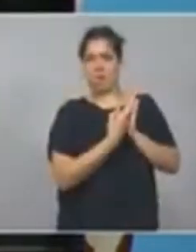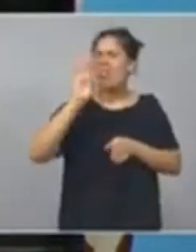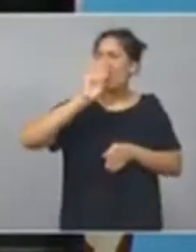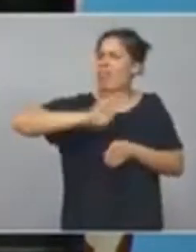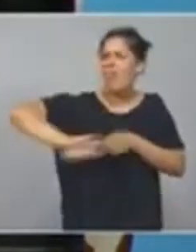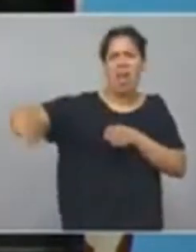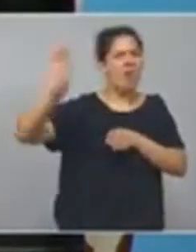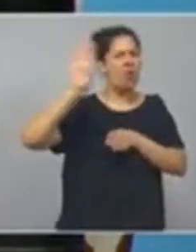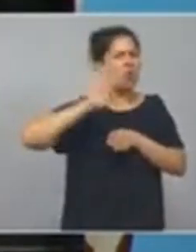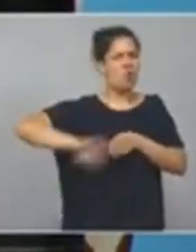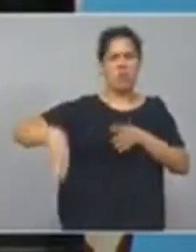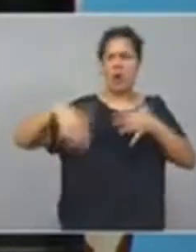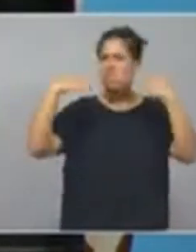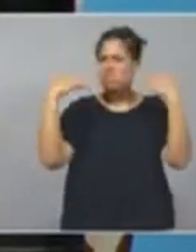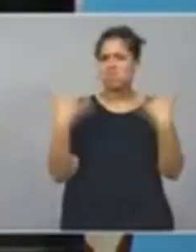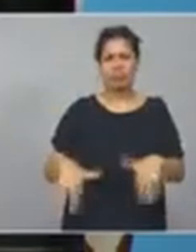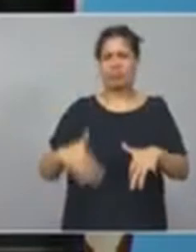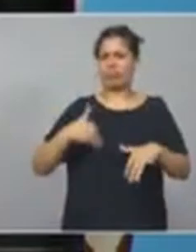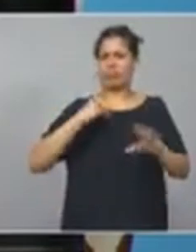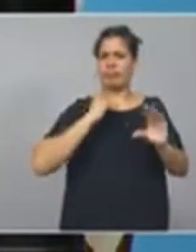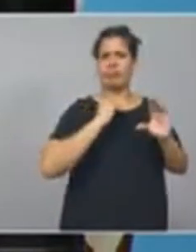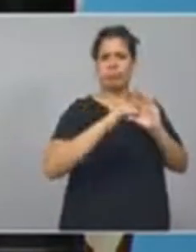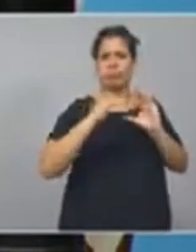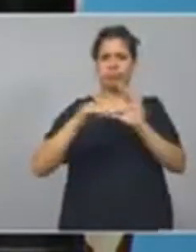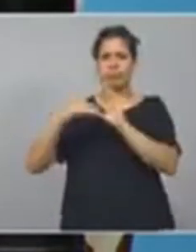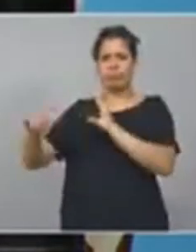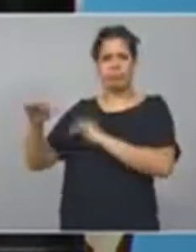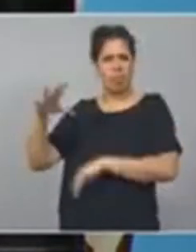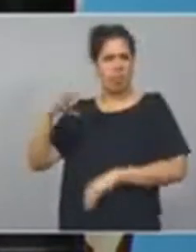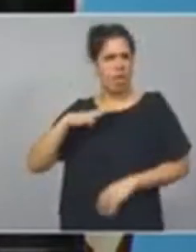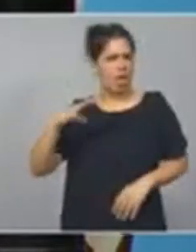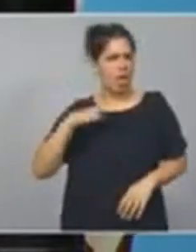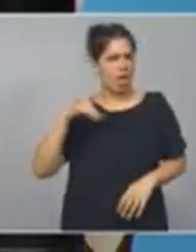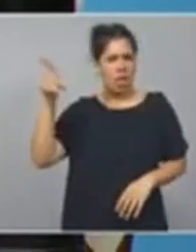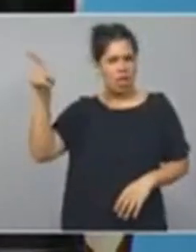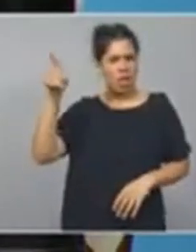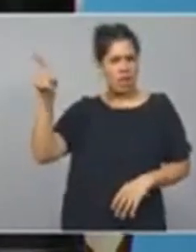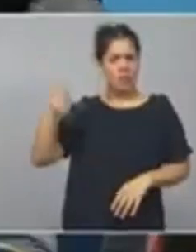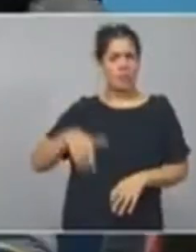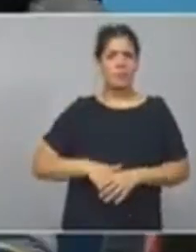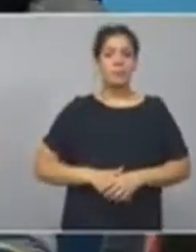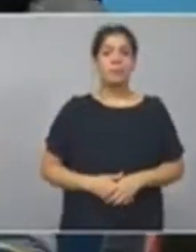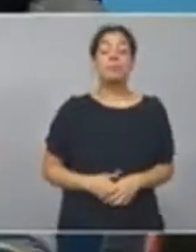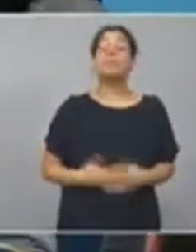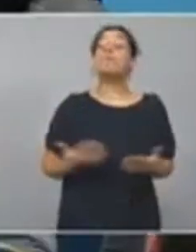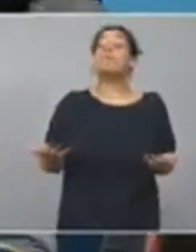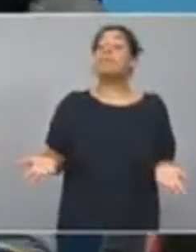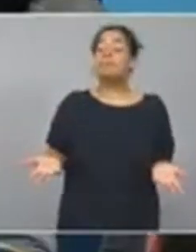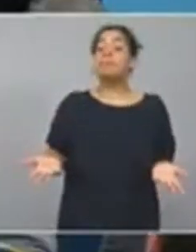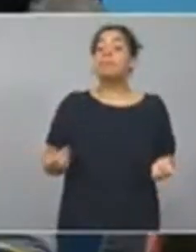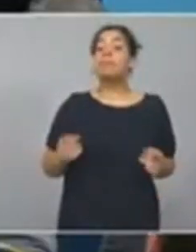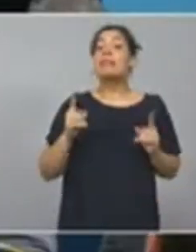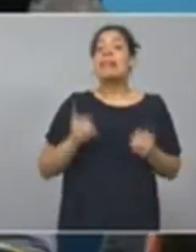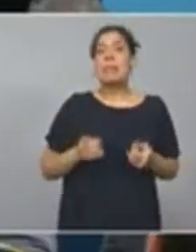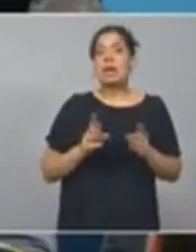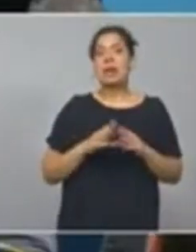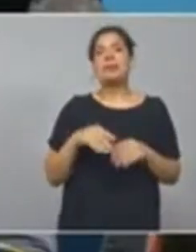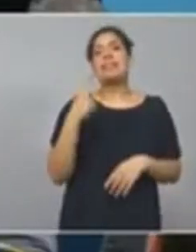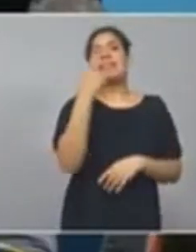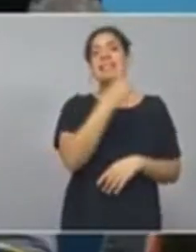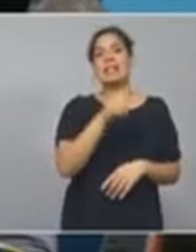de fondos y transferencias financieras al gobierno provincial, y por tanto a los 135